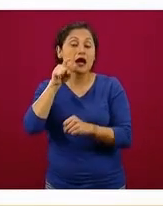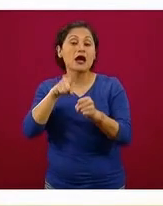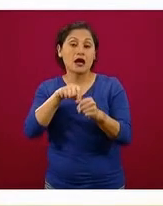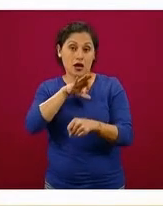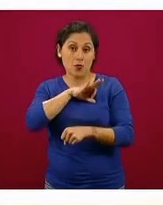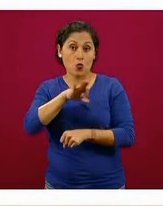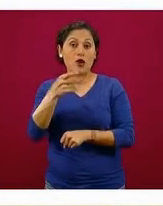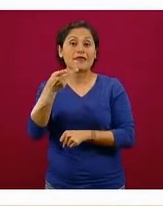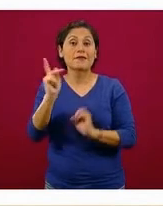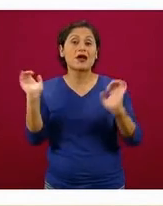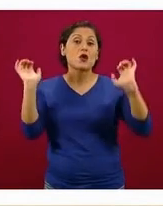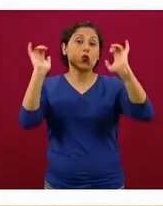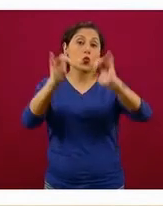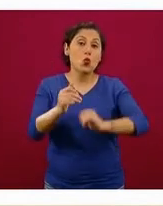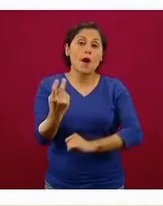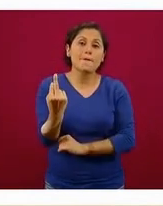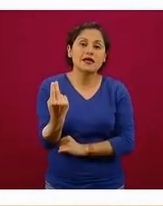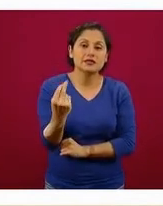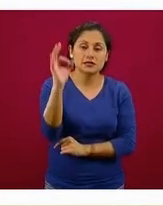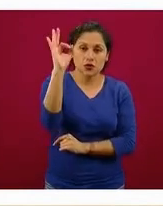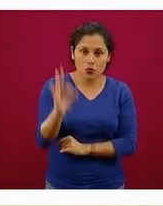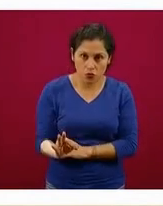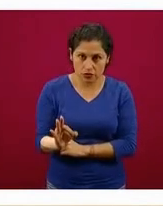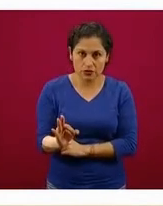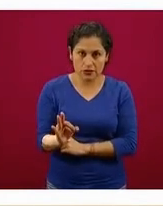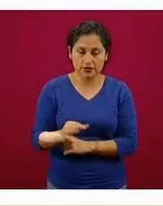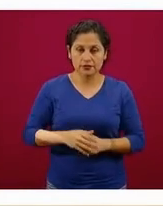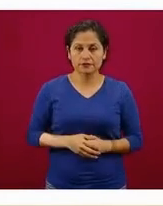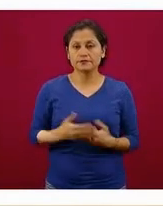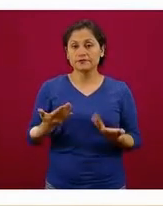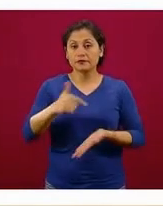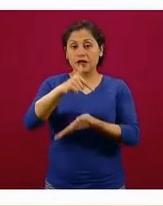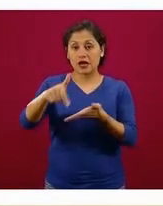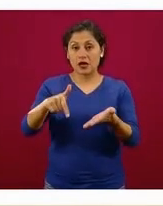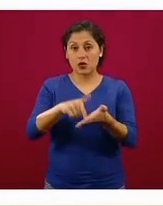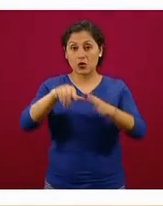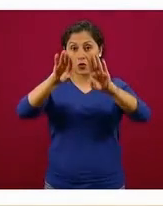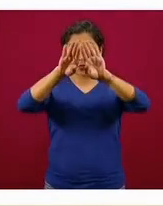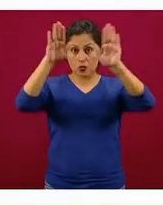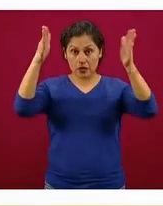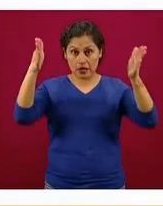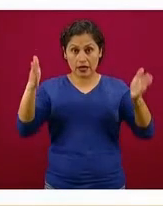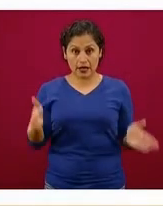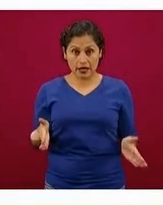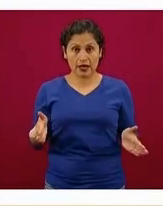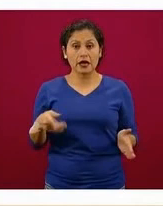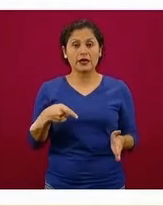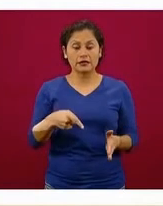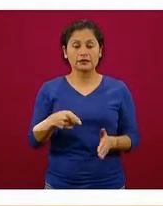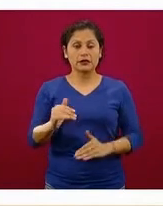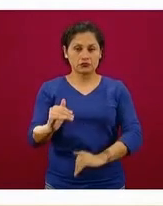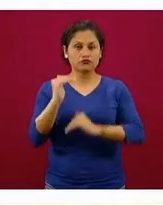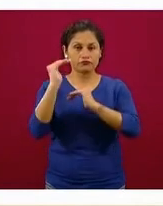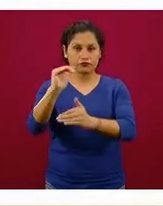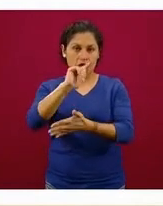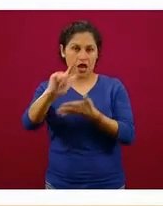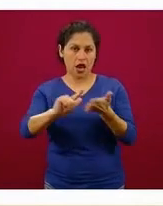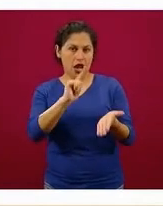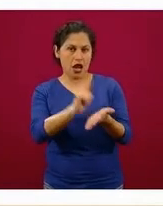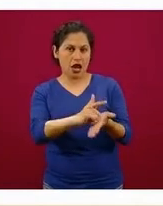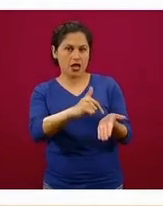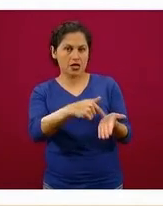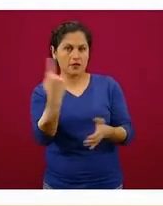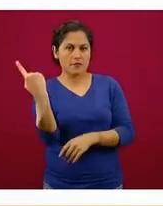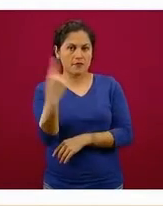25 por ciento de su aforo. Los espacios públicos cerrados sí tienen un aforo definido por la ley. Todos los